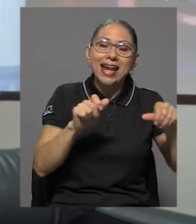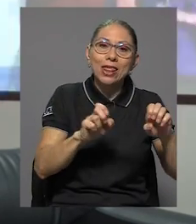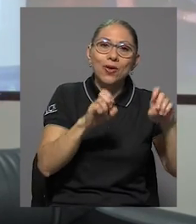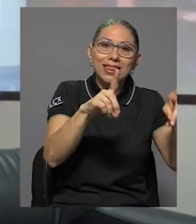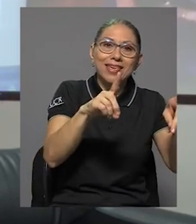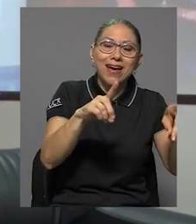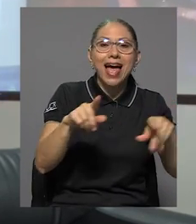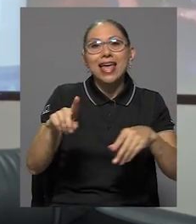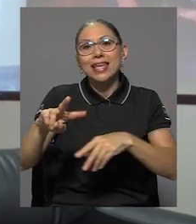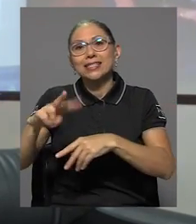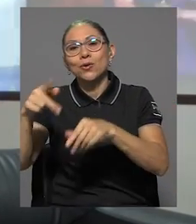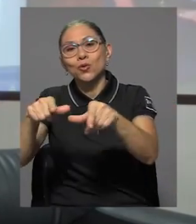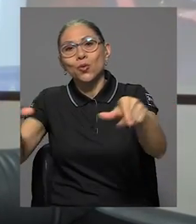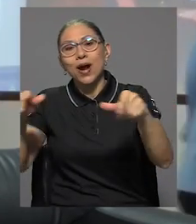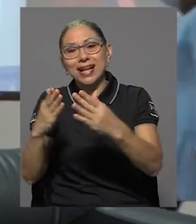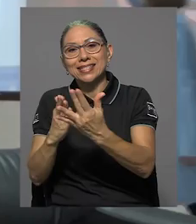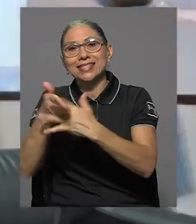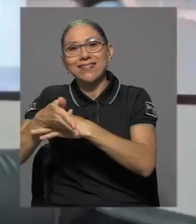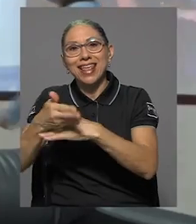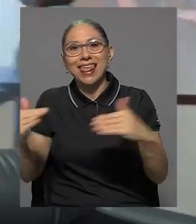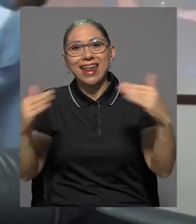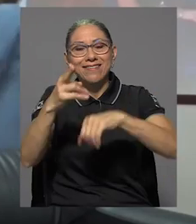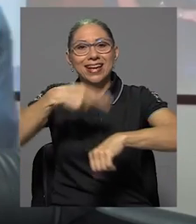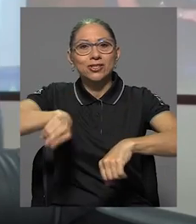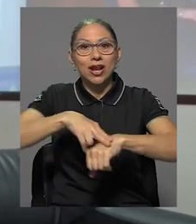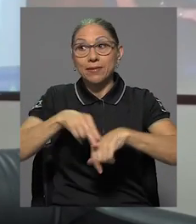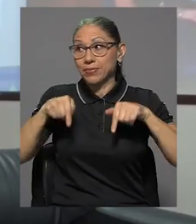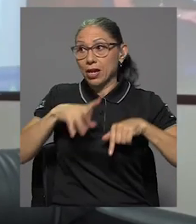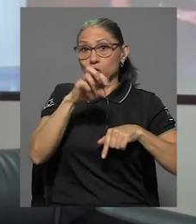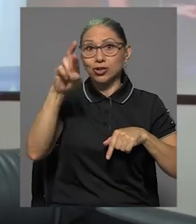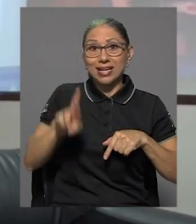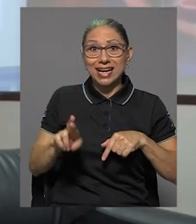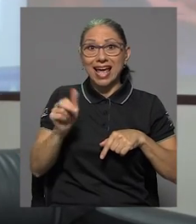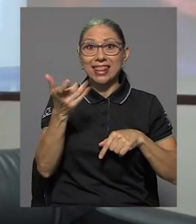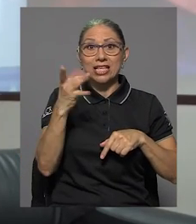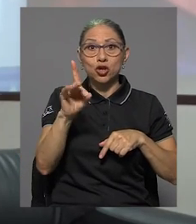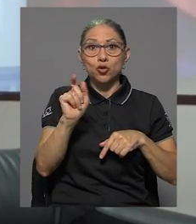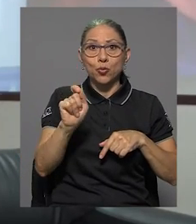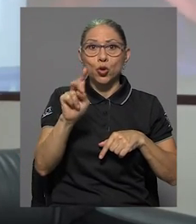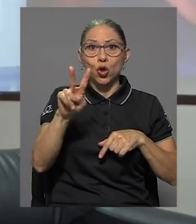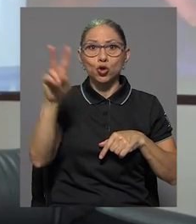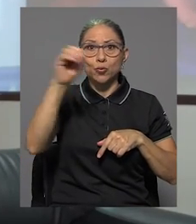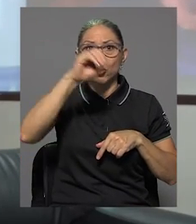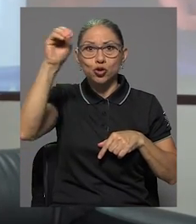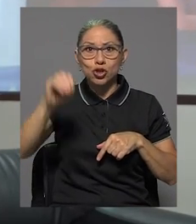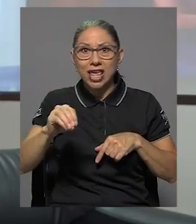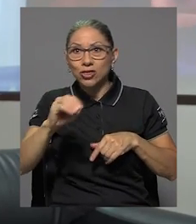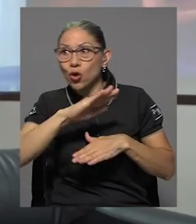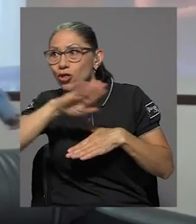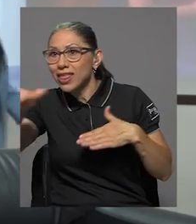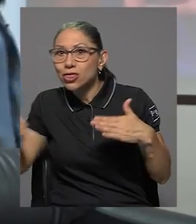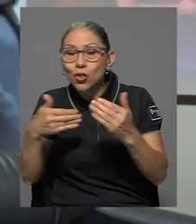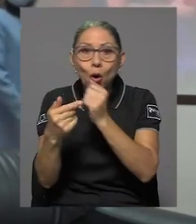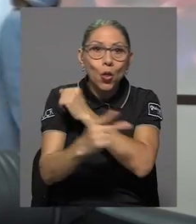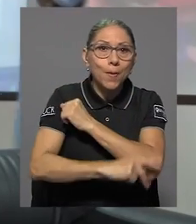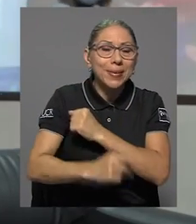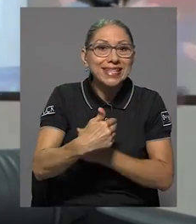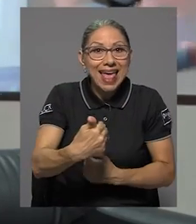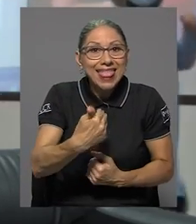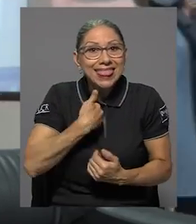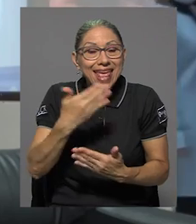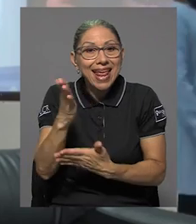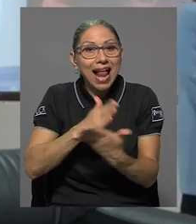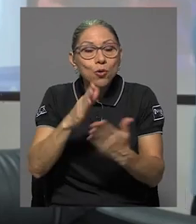a nivel nacional. En Costa Rica, un 18.2% de la población total del país presenta